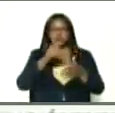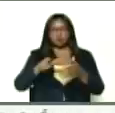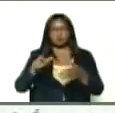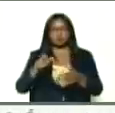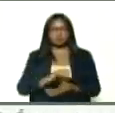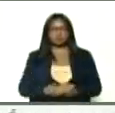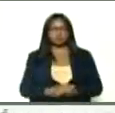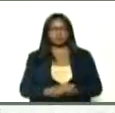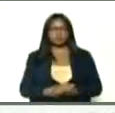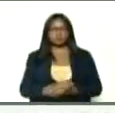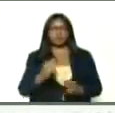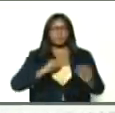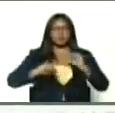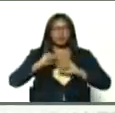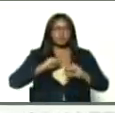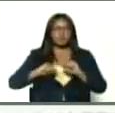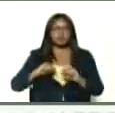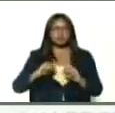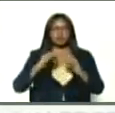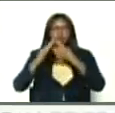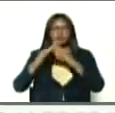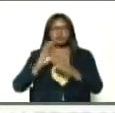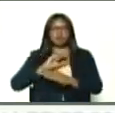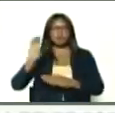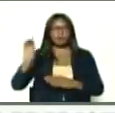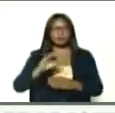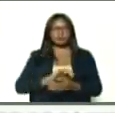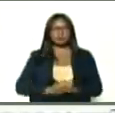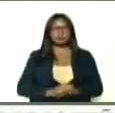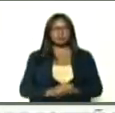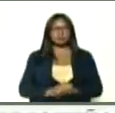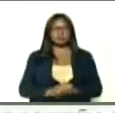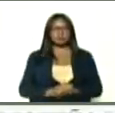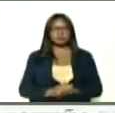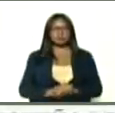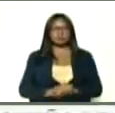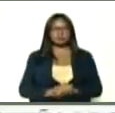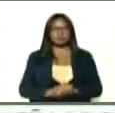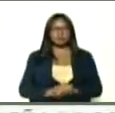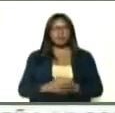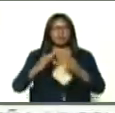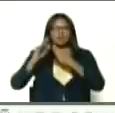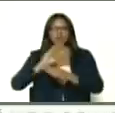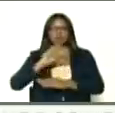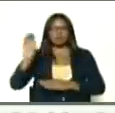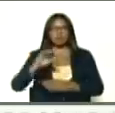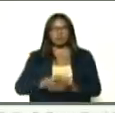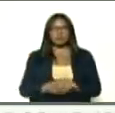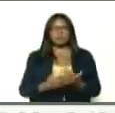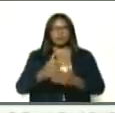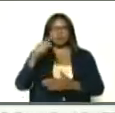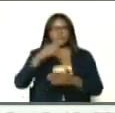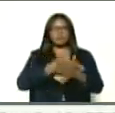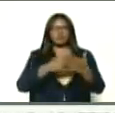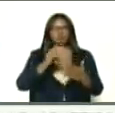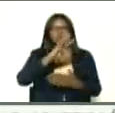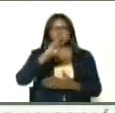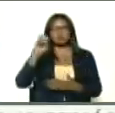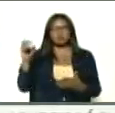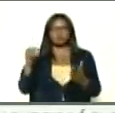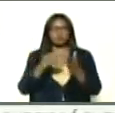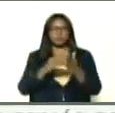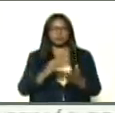el movimiento, hogares de la patria, Carolis, hogares de la patria, tiene más de 1 millón, 400 mil,